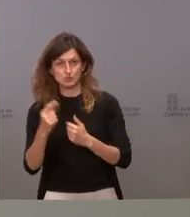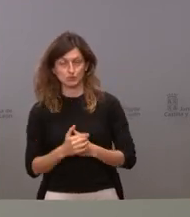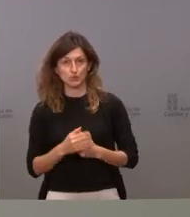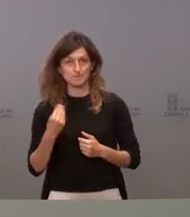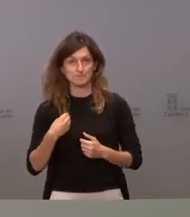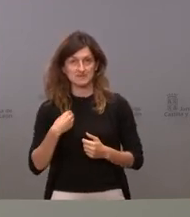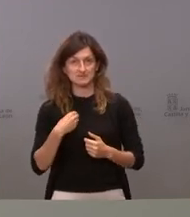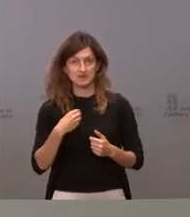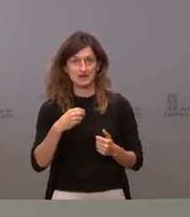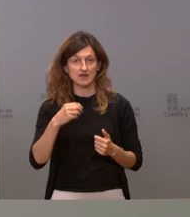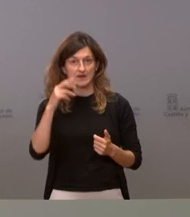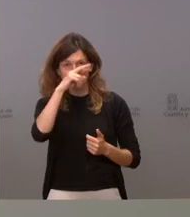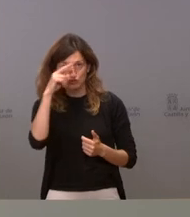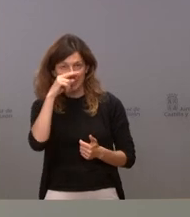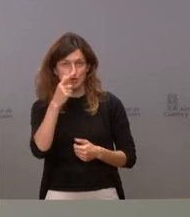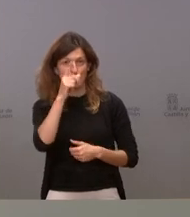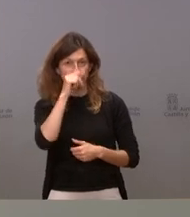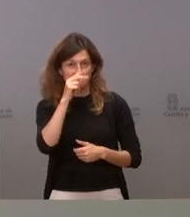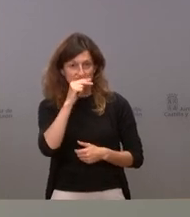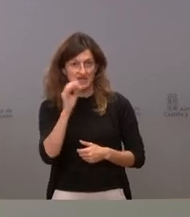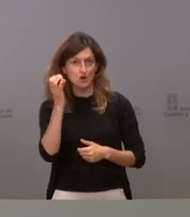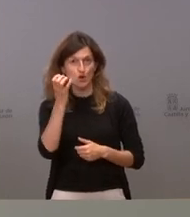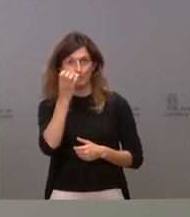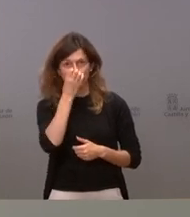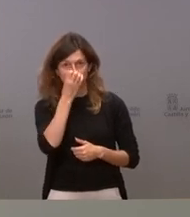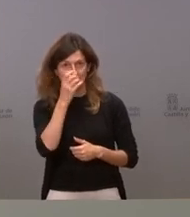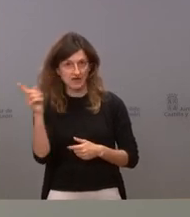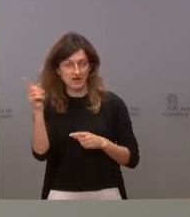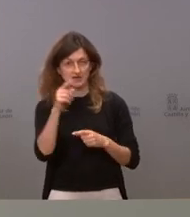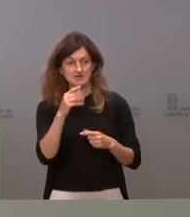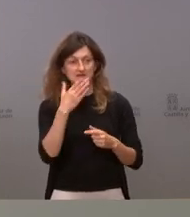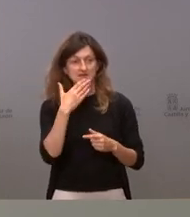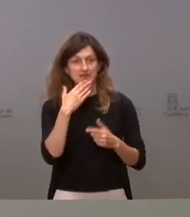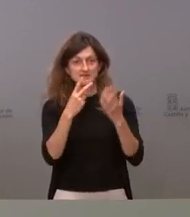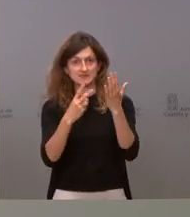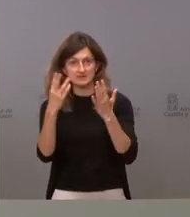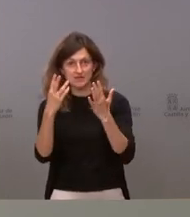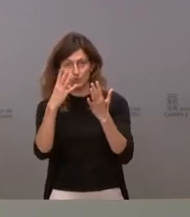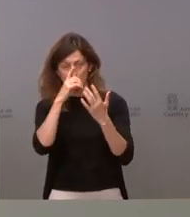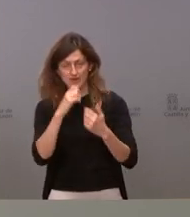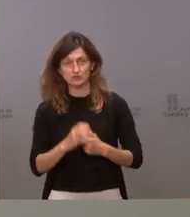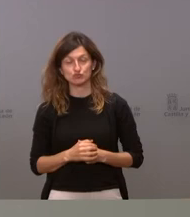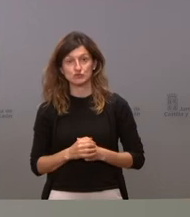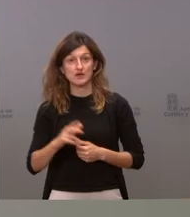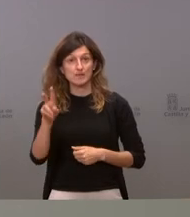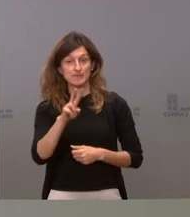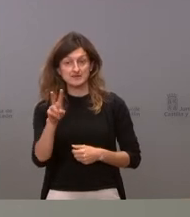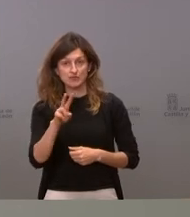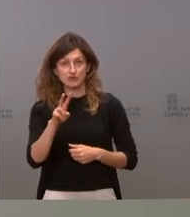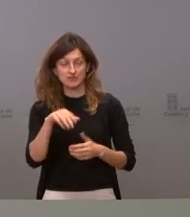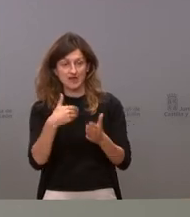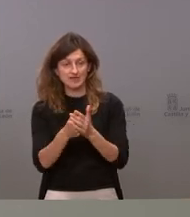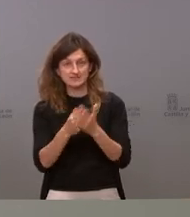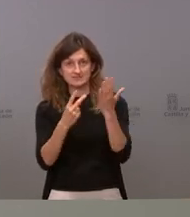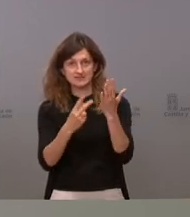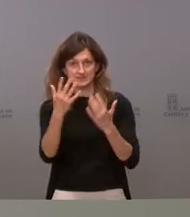vacunan en Río Seco en Peñafiel o en Medina del Campo que vamos por el 79 y en Valladolid se ha vacunado hasta el 75